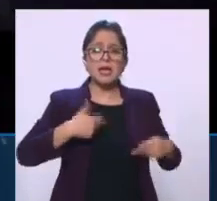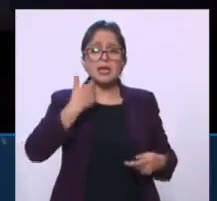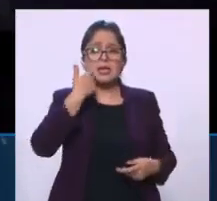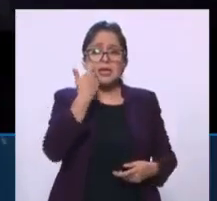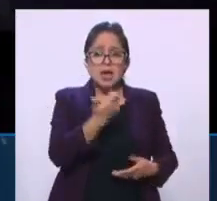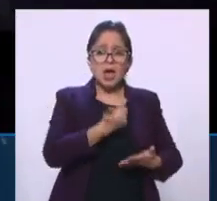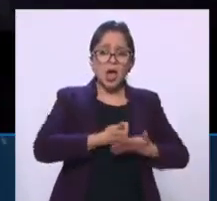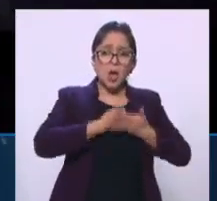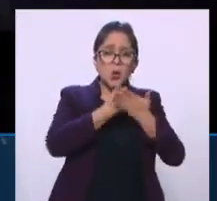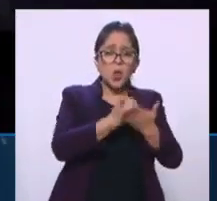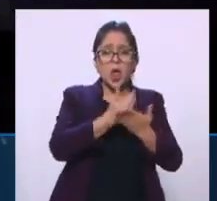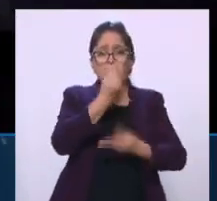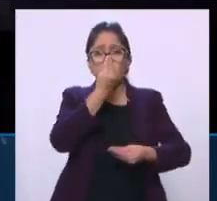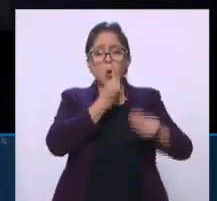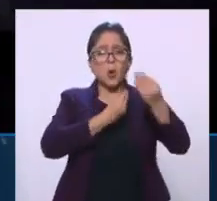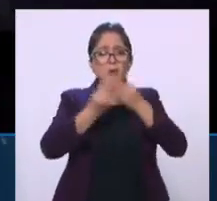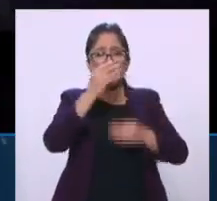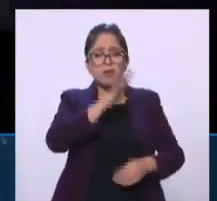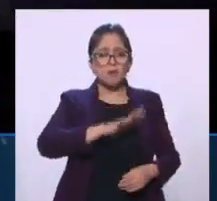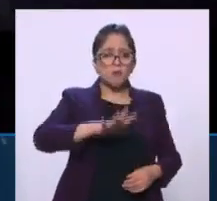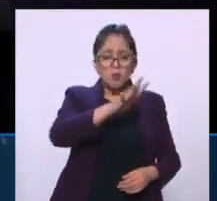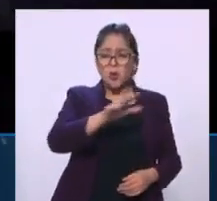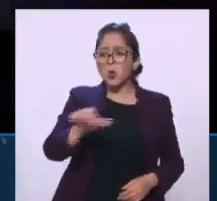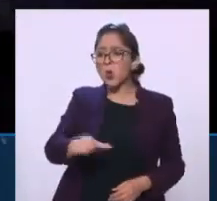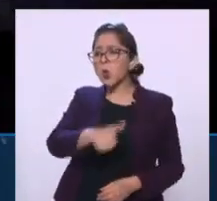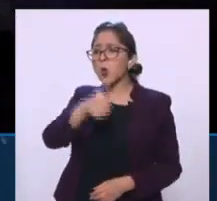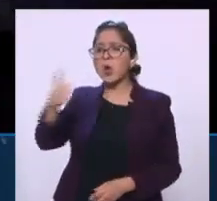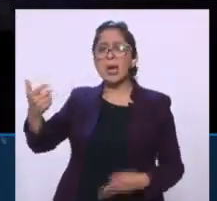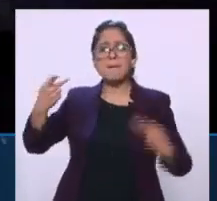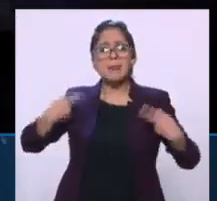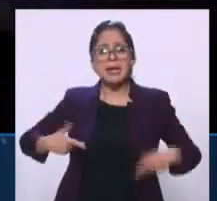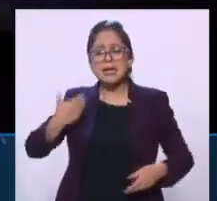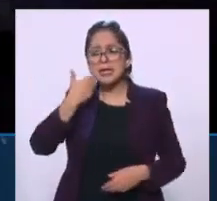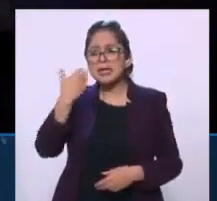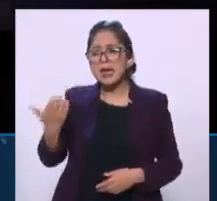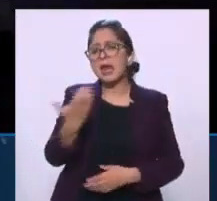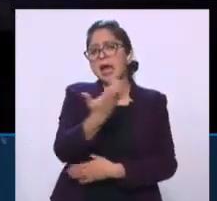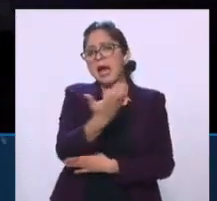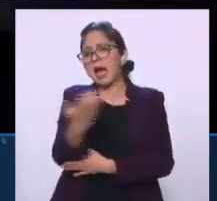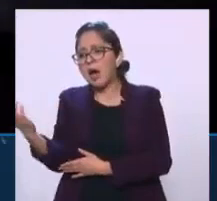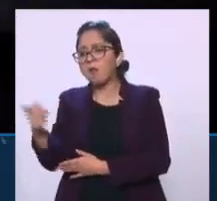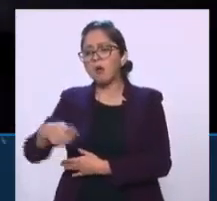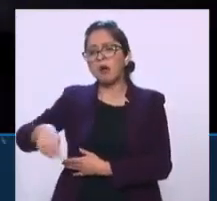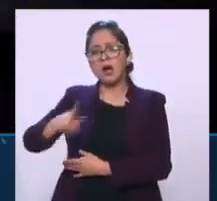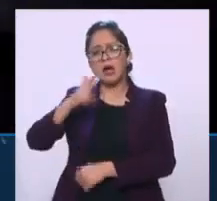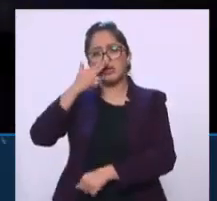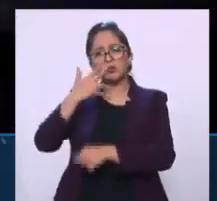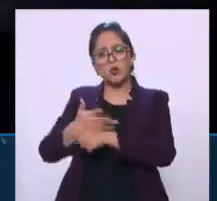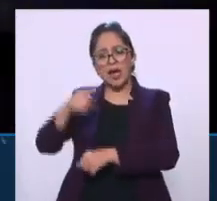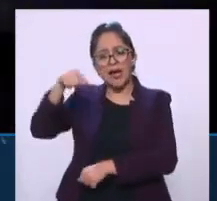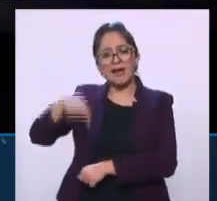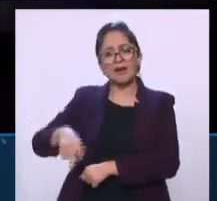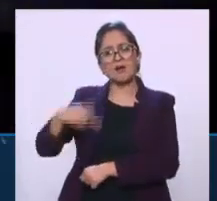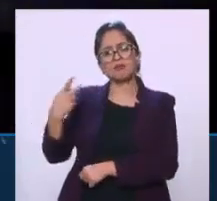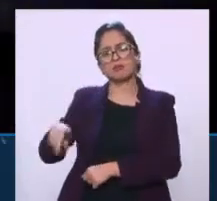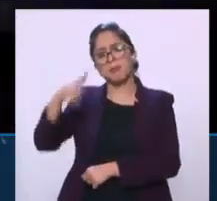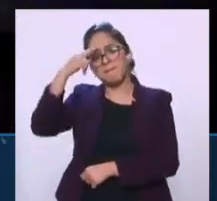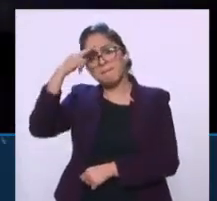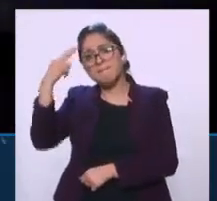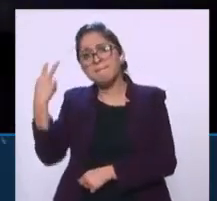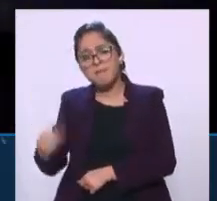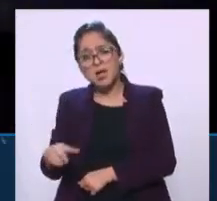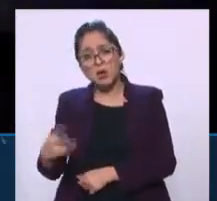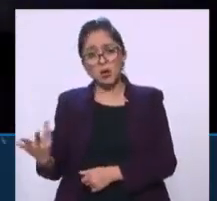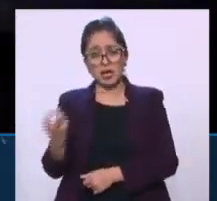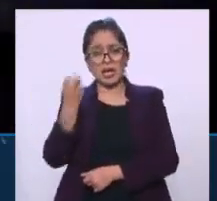alimentaria y quienes quieren garantizar un tipo de agricultura sustentable. No necesariamente eso es